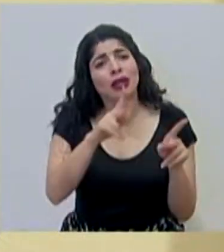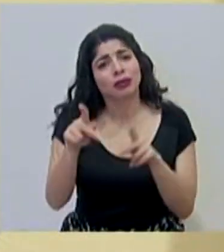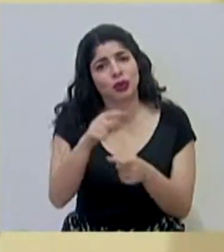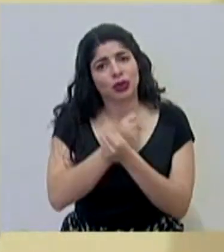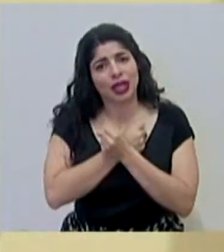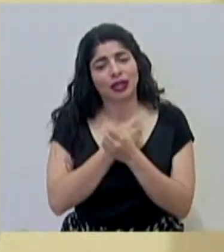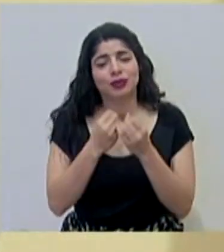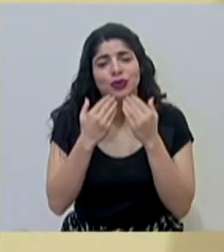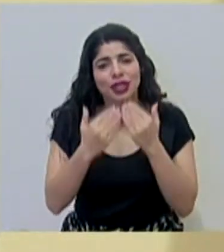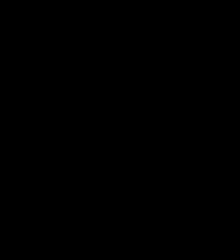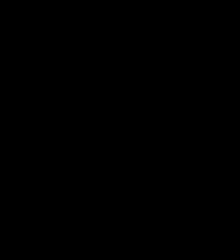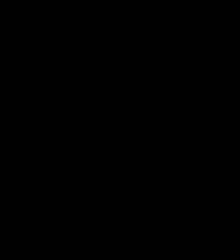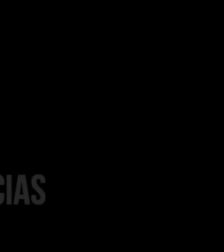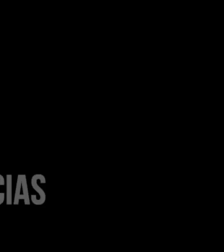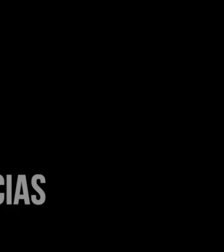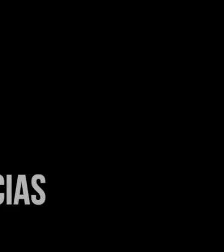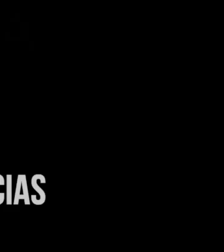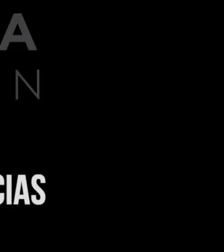queridos. Muchas gracias.